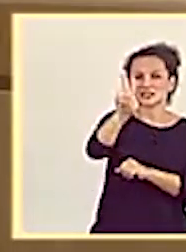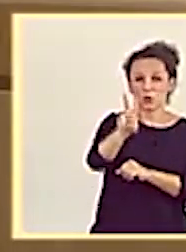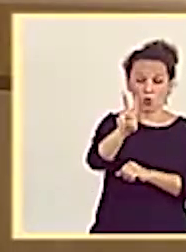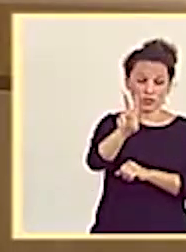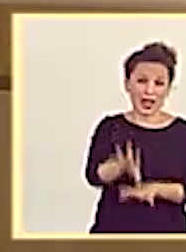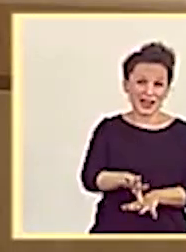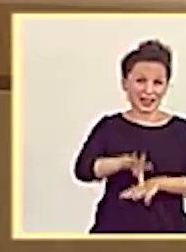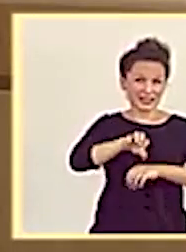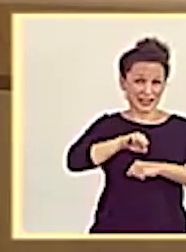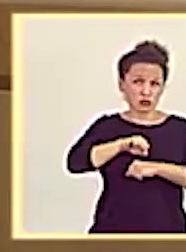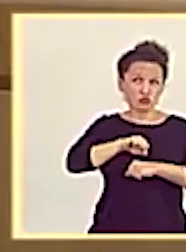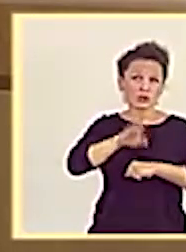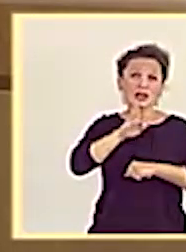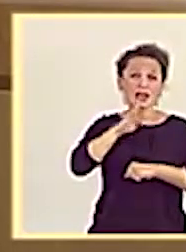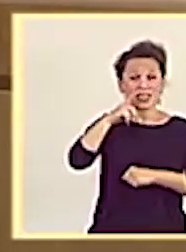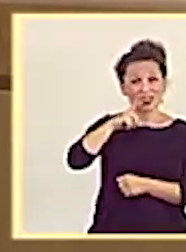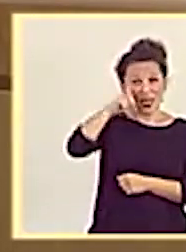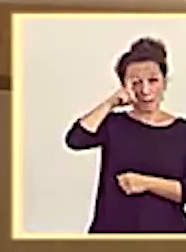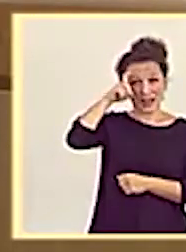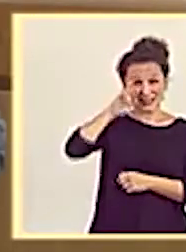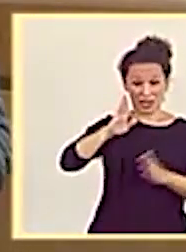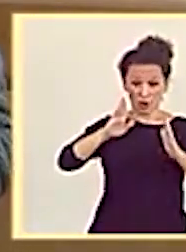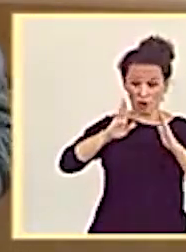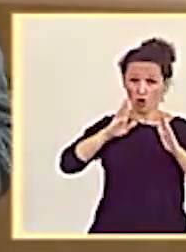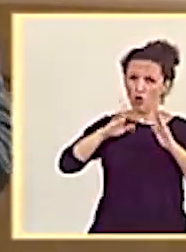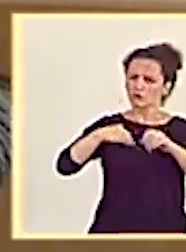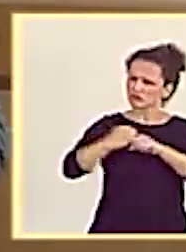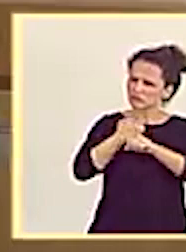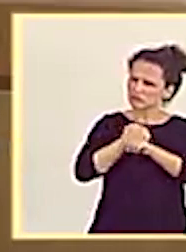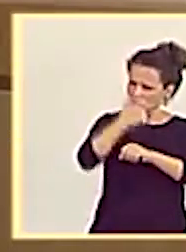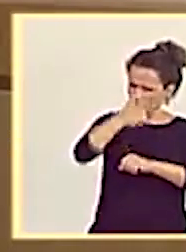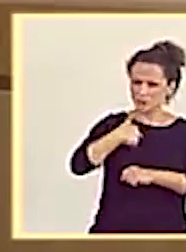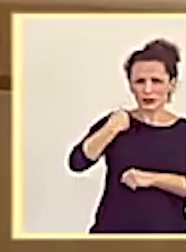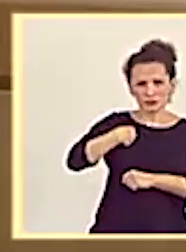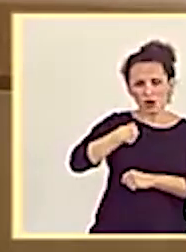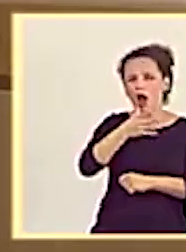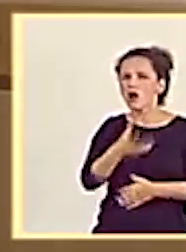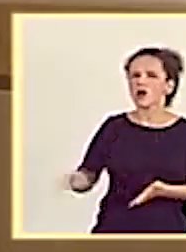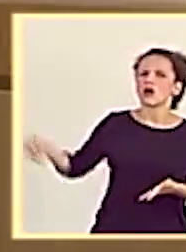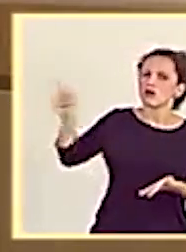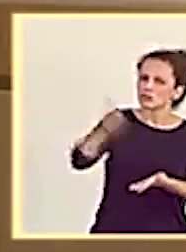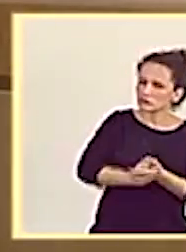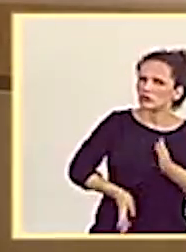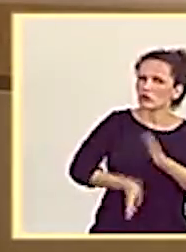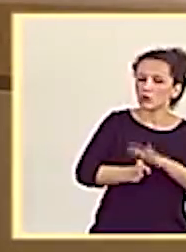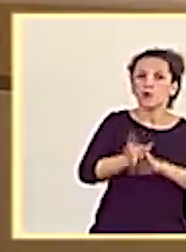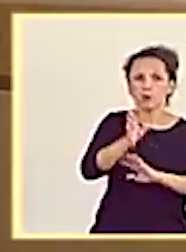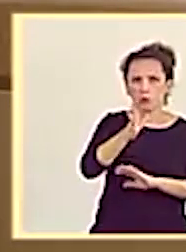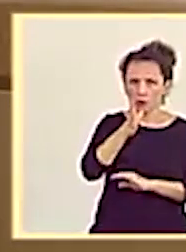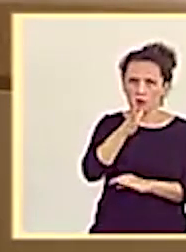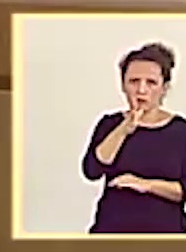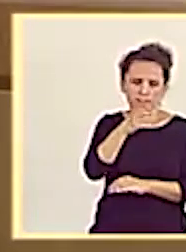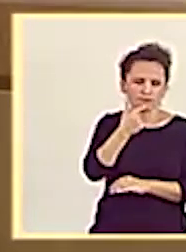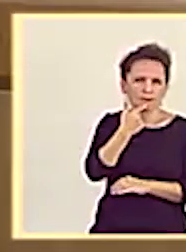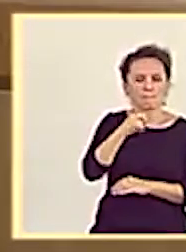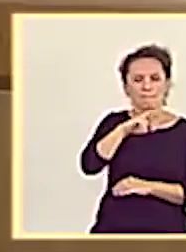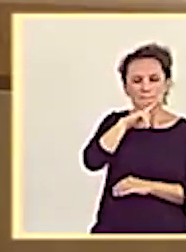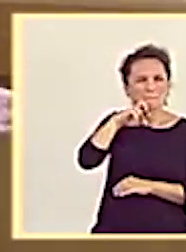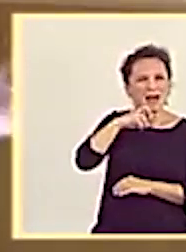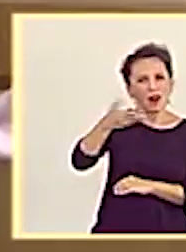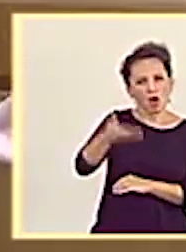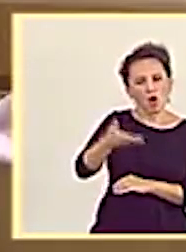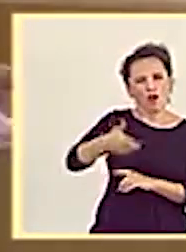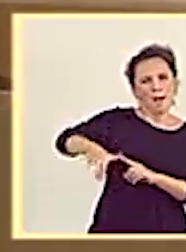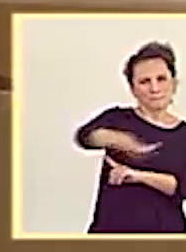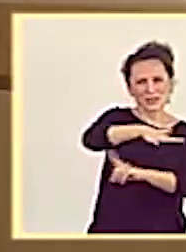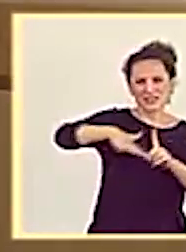del presidente Zapatero y que hemos recuperado con toda diligencia. Tiene un alto valor ambiental, cuenta con muchas